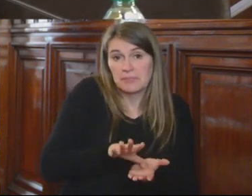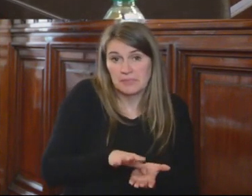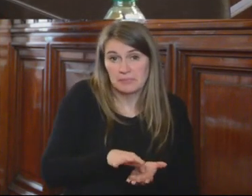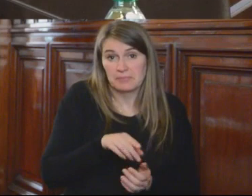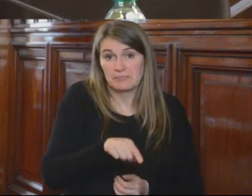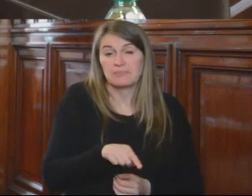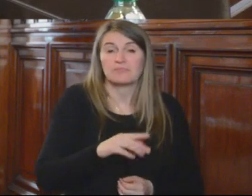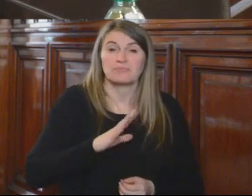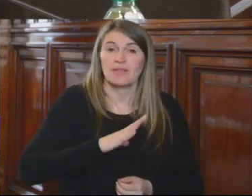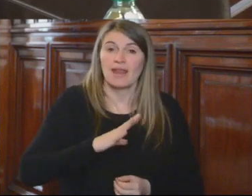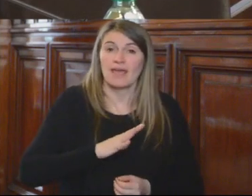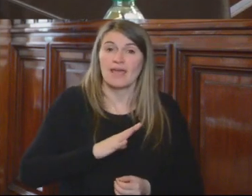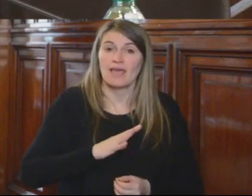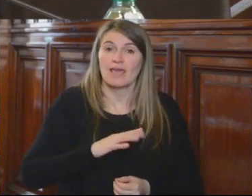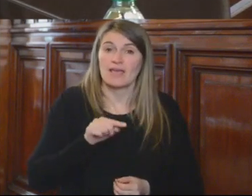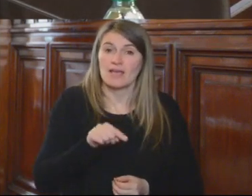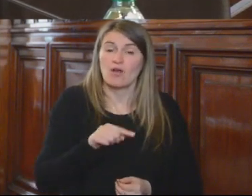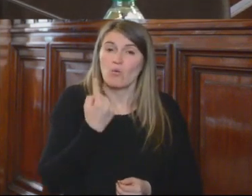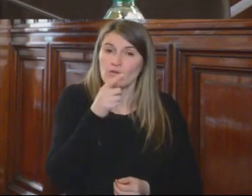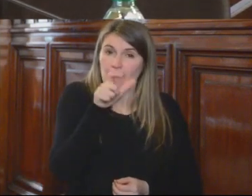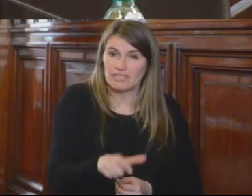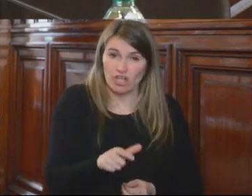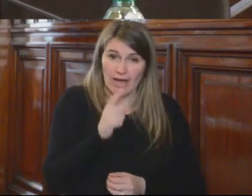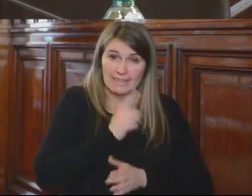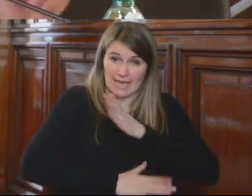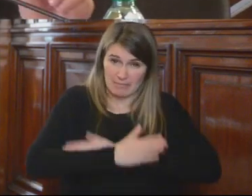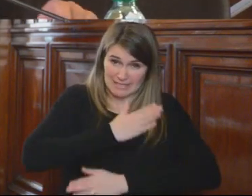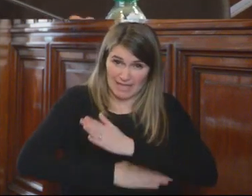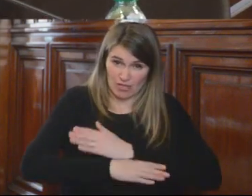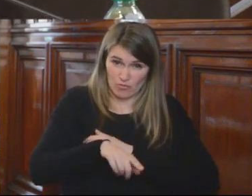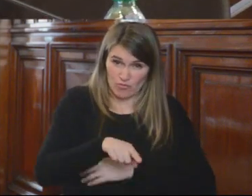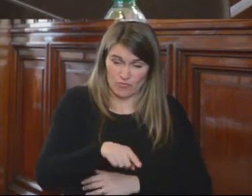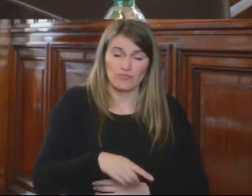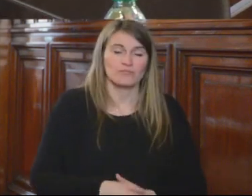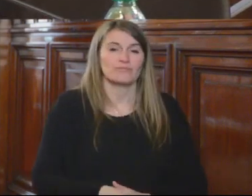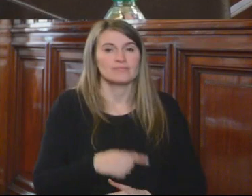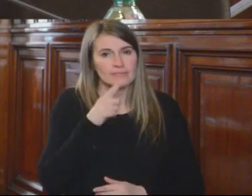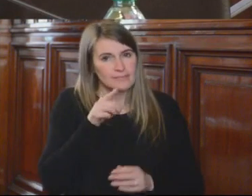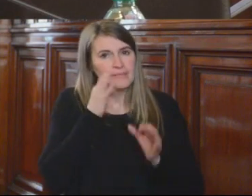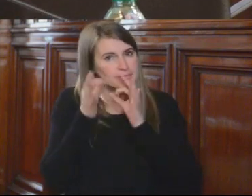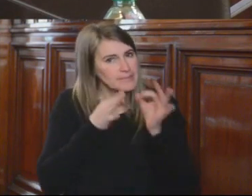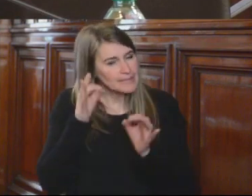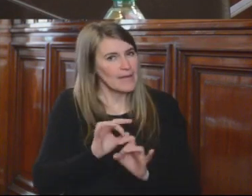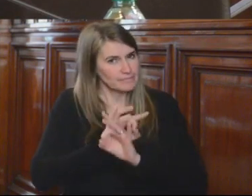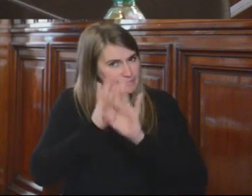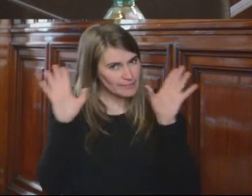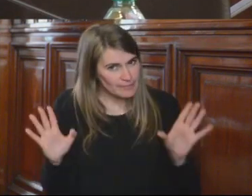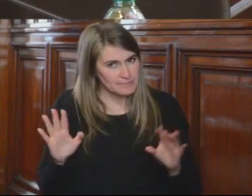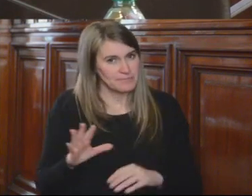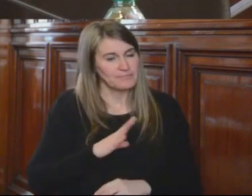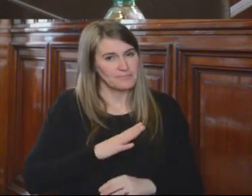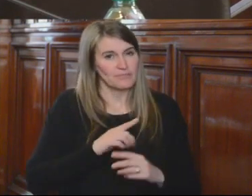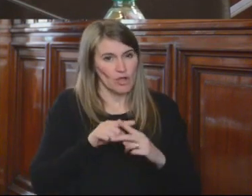que tiene bajo su cargo a una persona con discapacidad. Quiero aclarar que se han emitido dos